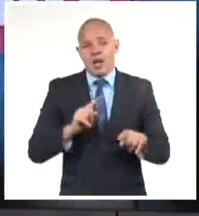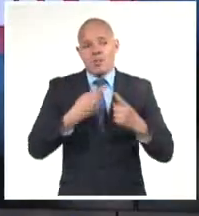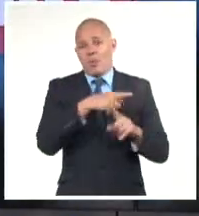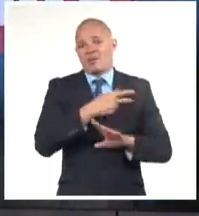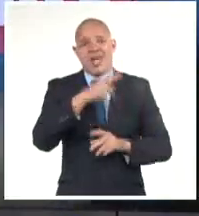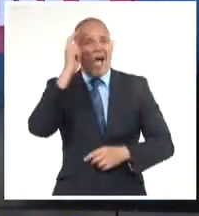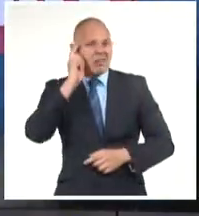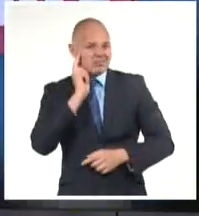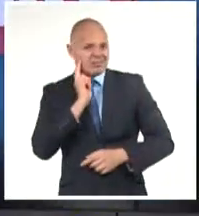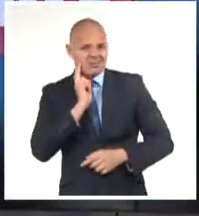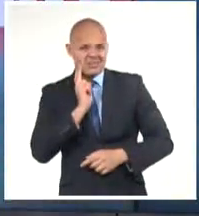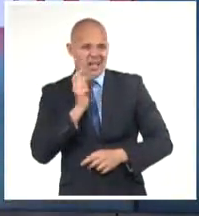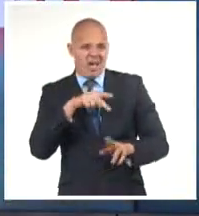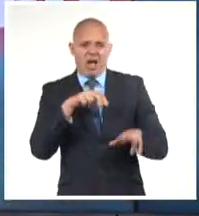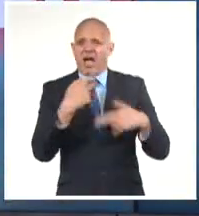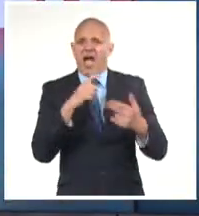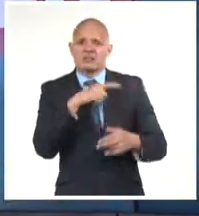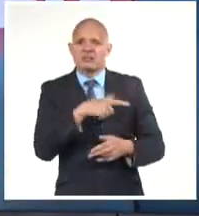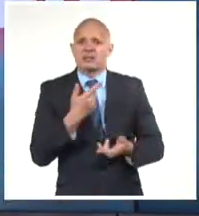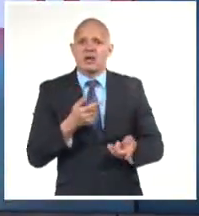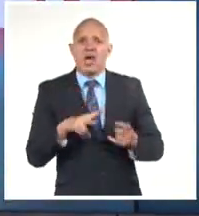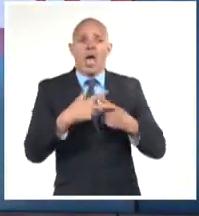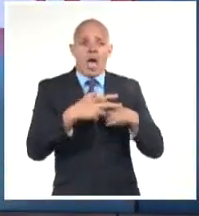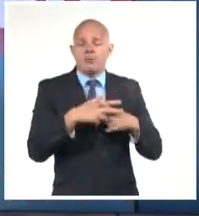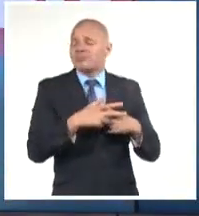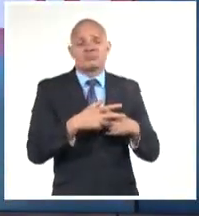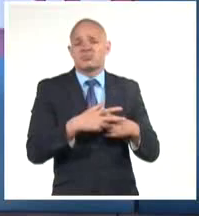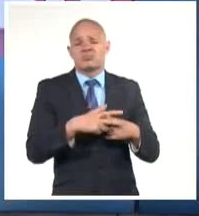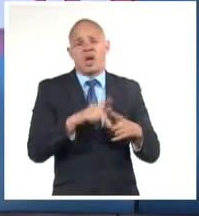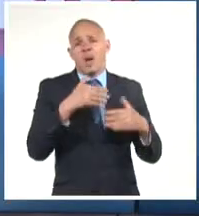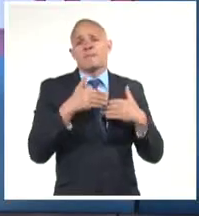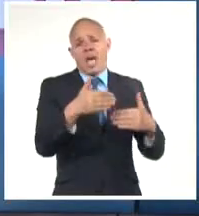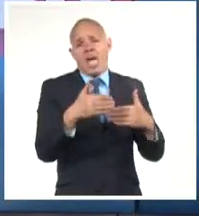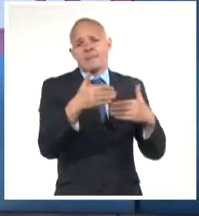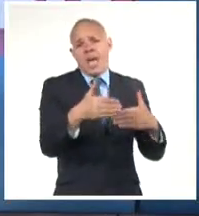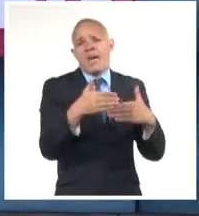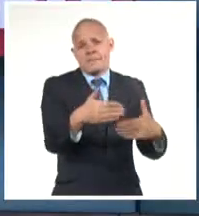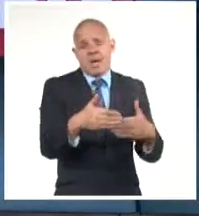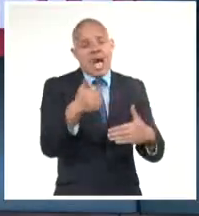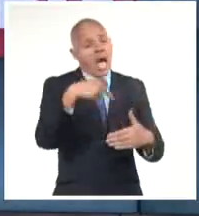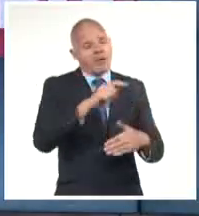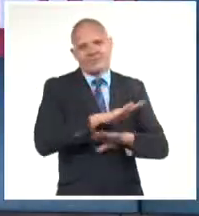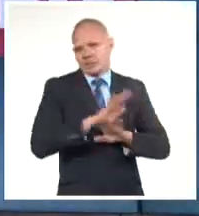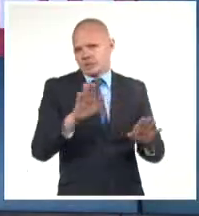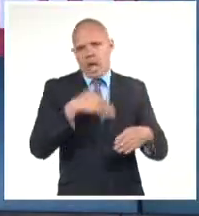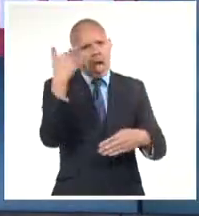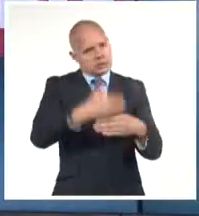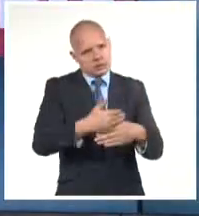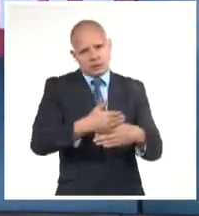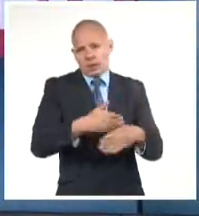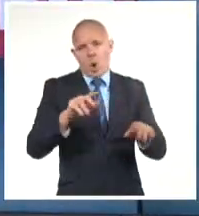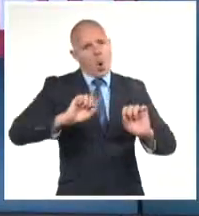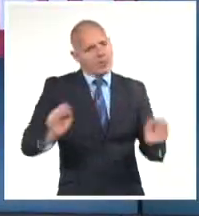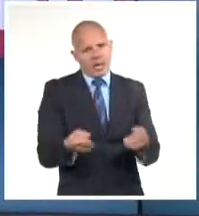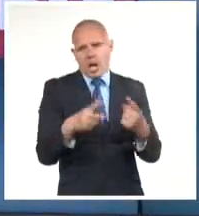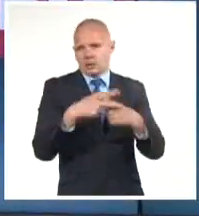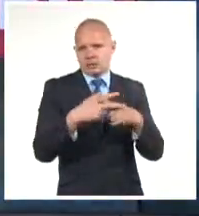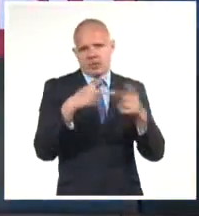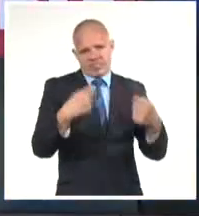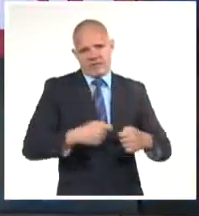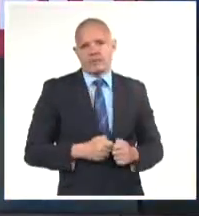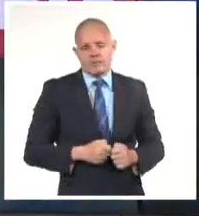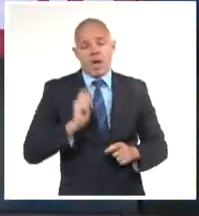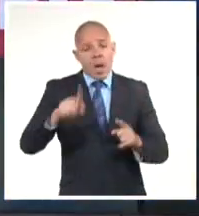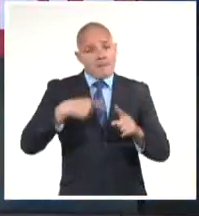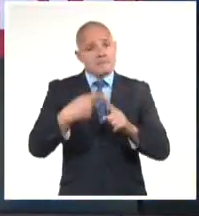veces pospuesto por falta de recursos o para evitar afectaciones, y también el déficit de combustible. Tres